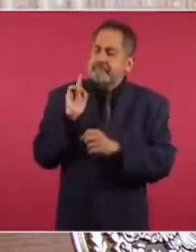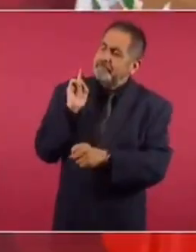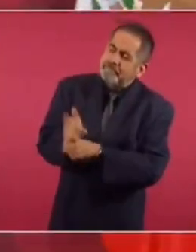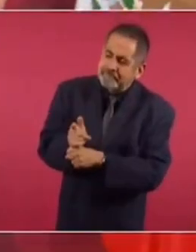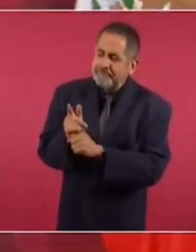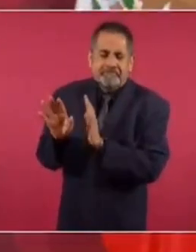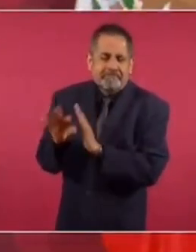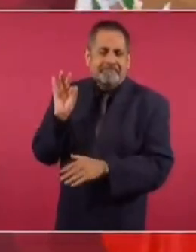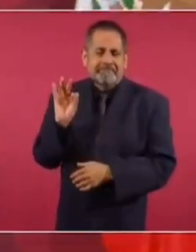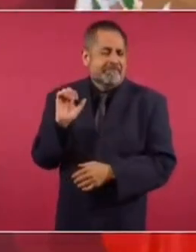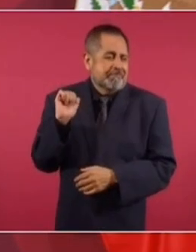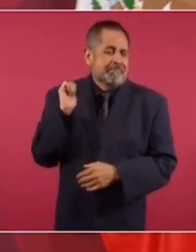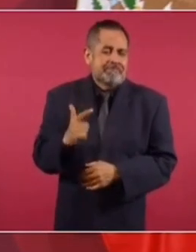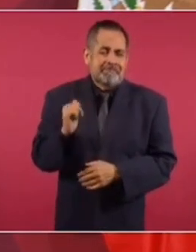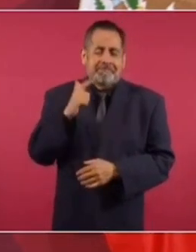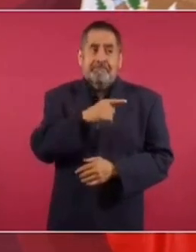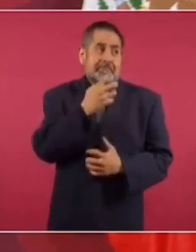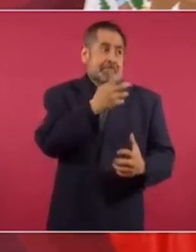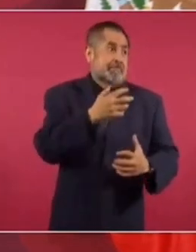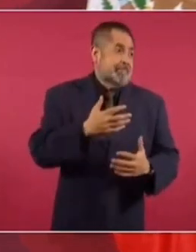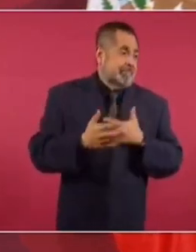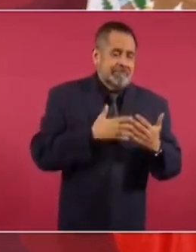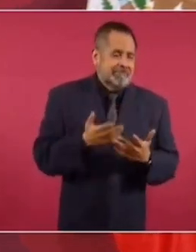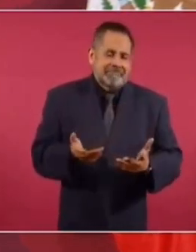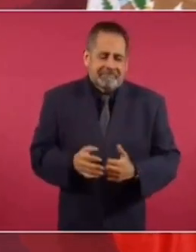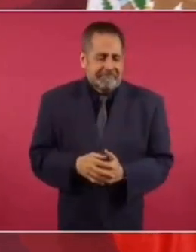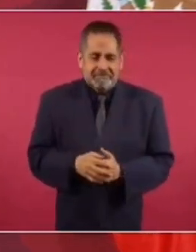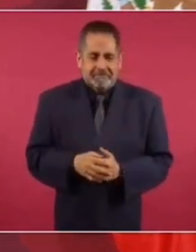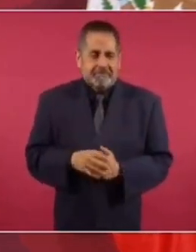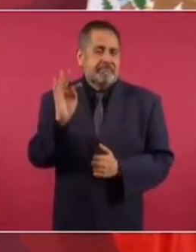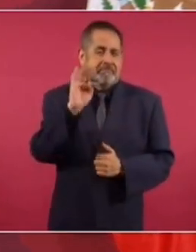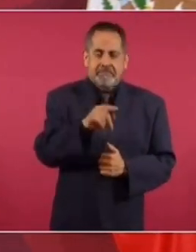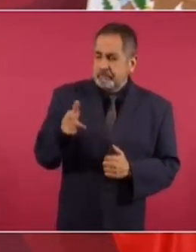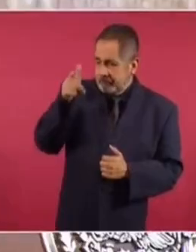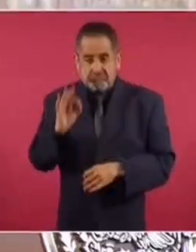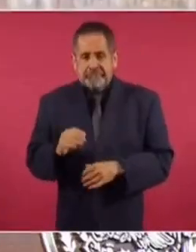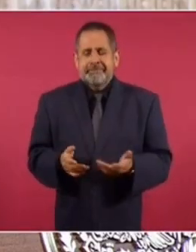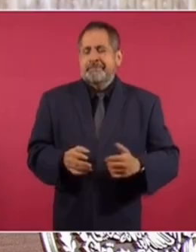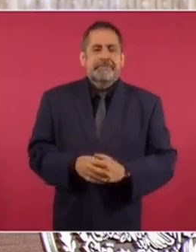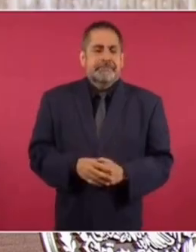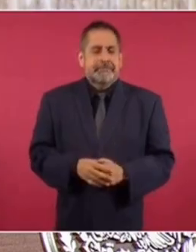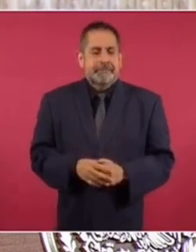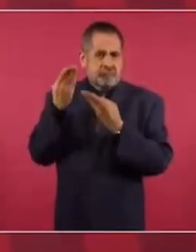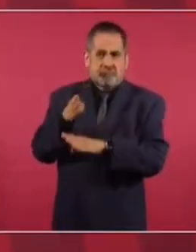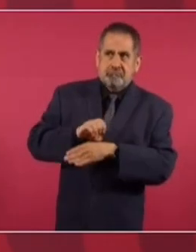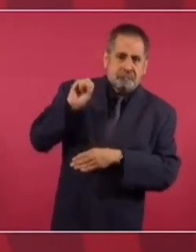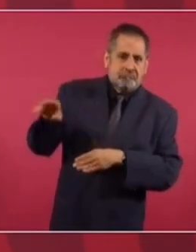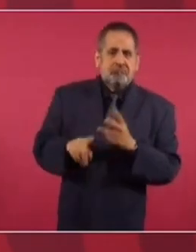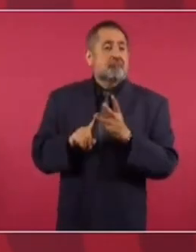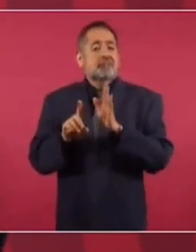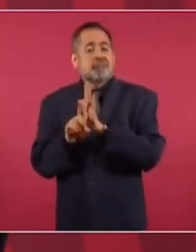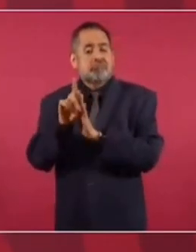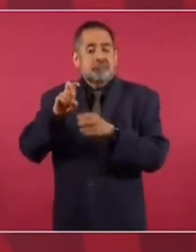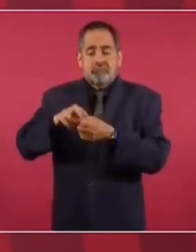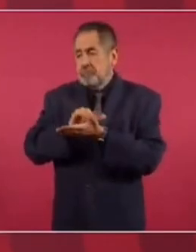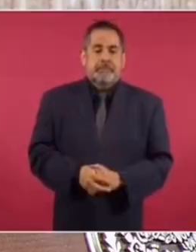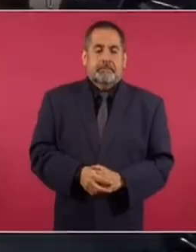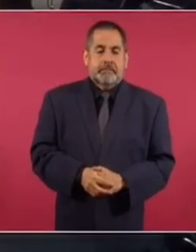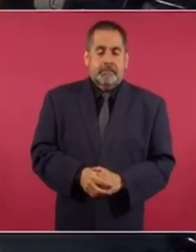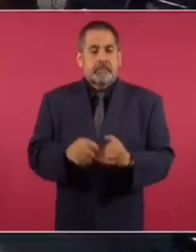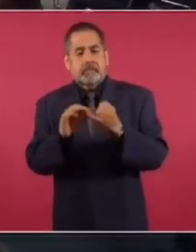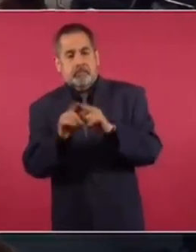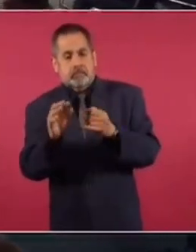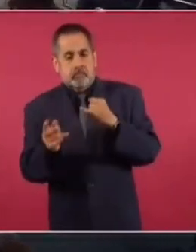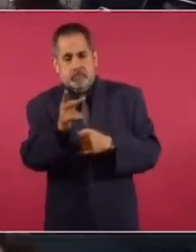Si encontraran de que tenemos cuentas en Suiza, en Andorra, o departamentos en Nueva York, en Miami.